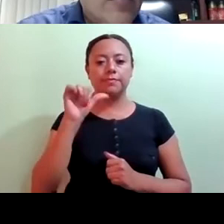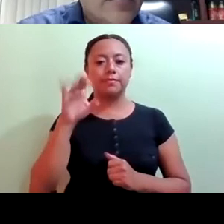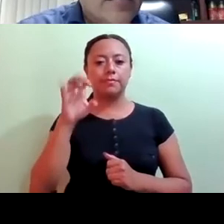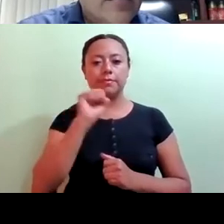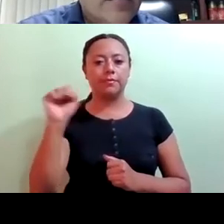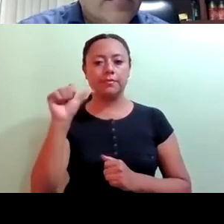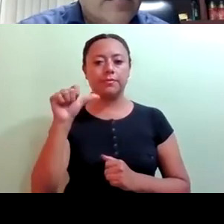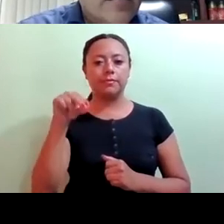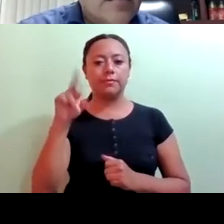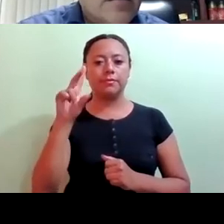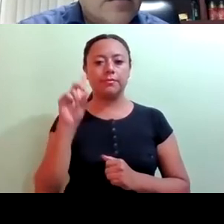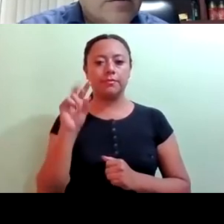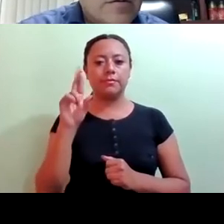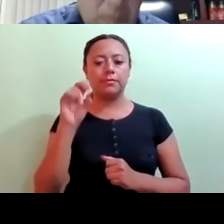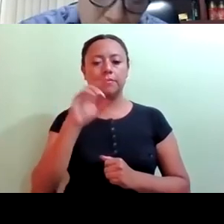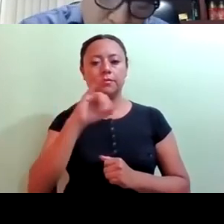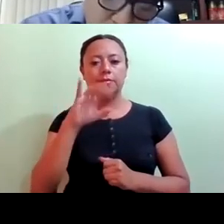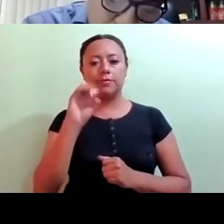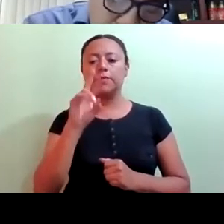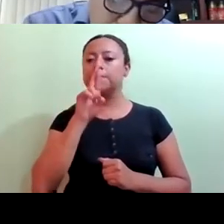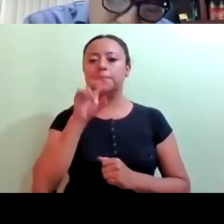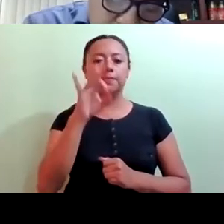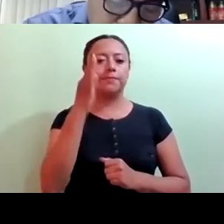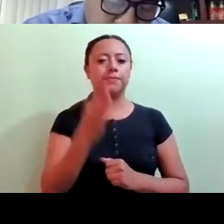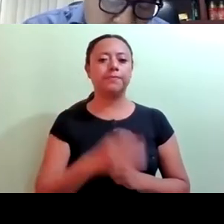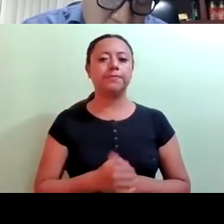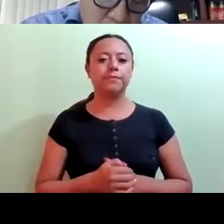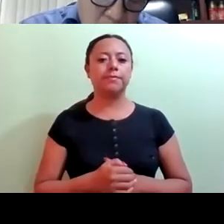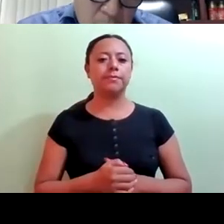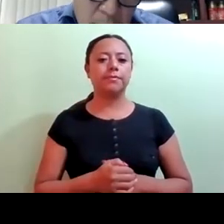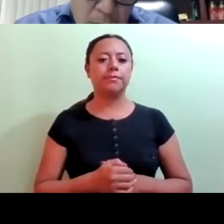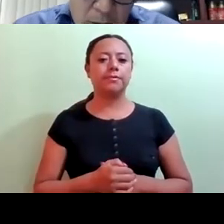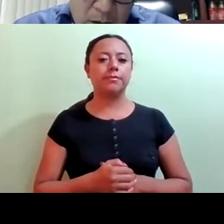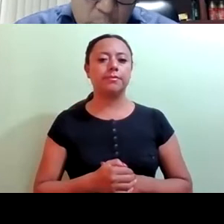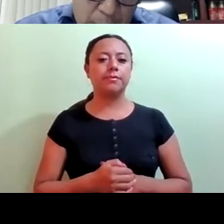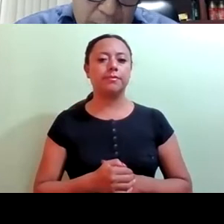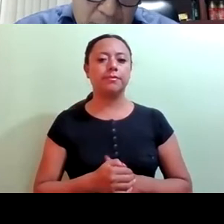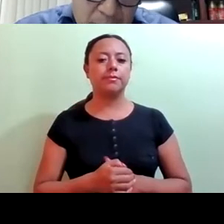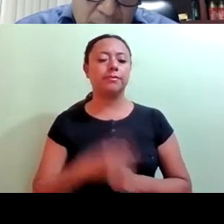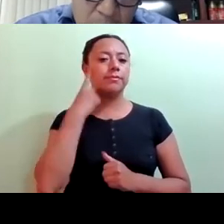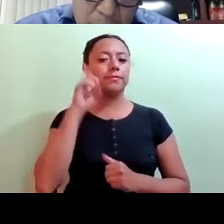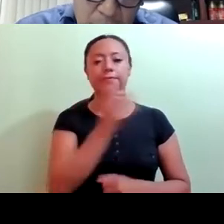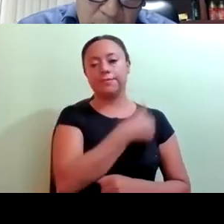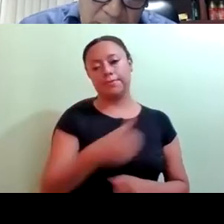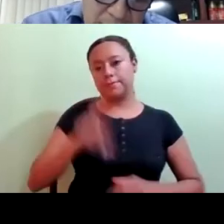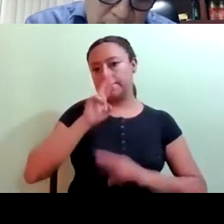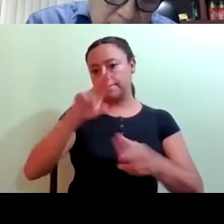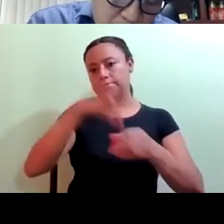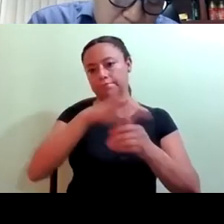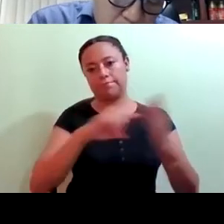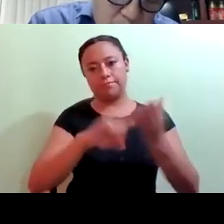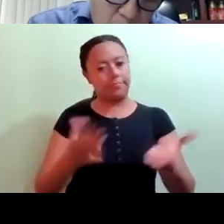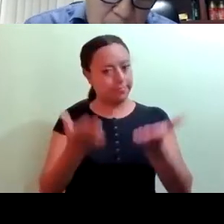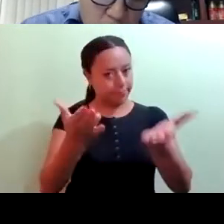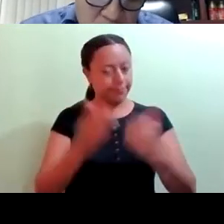Pícolo. Alessandra Rojo, a favor. Gracias, diputada. Diputada Presidenta, el resultado de la votación es el siguiente.